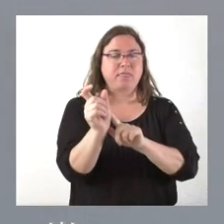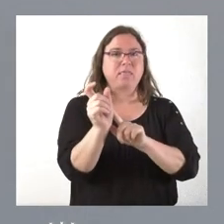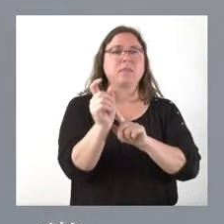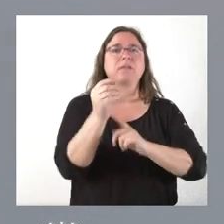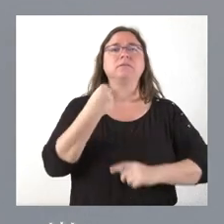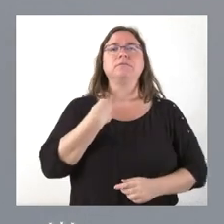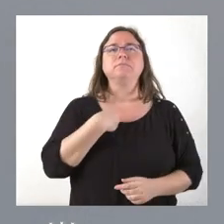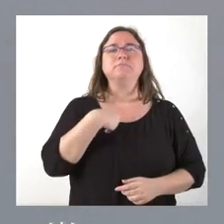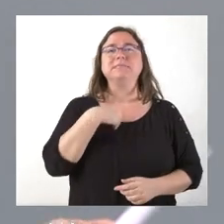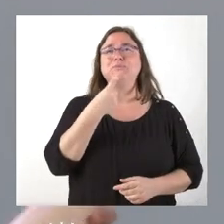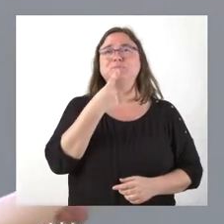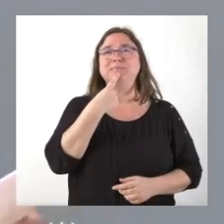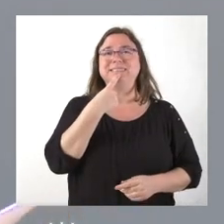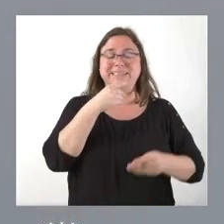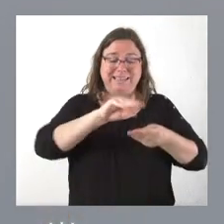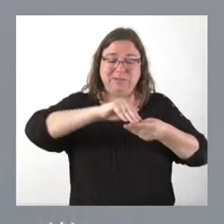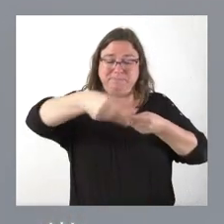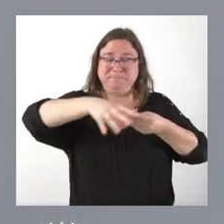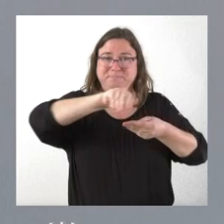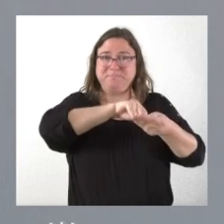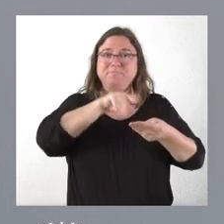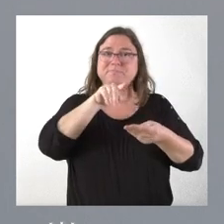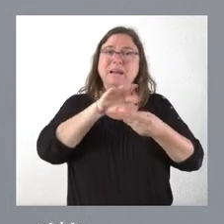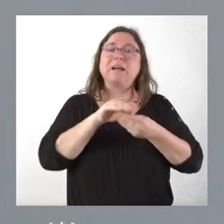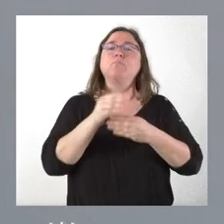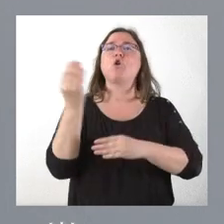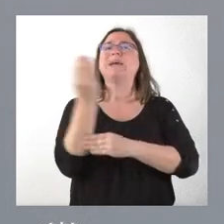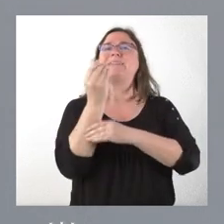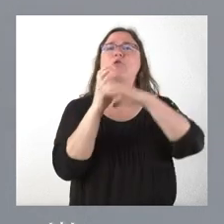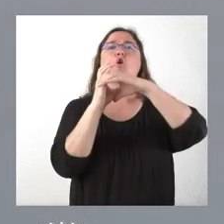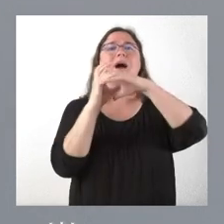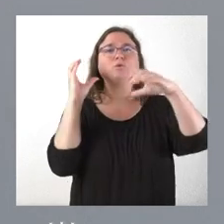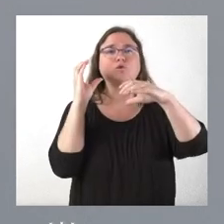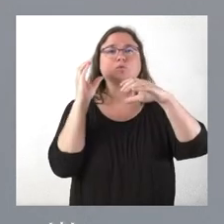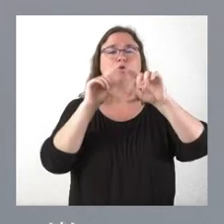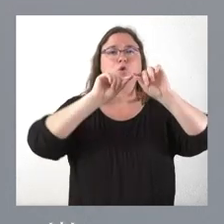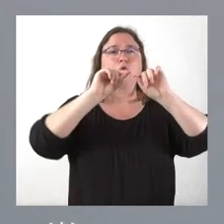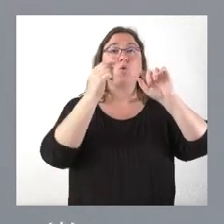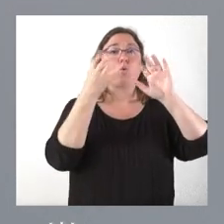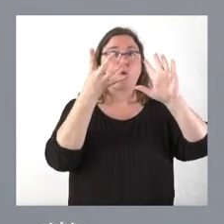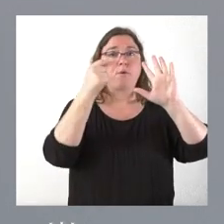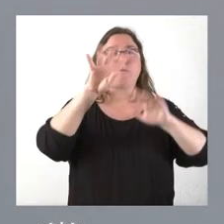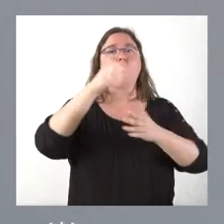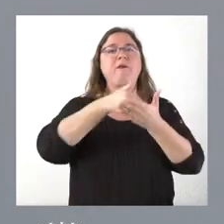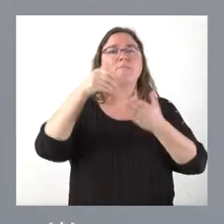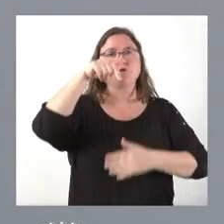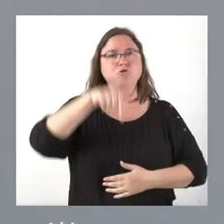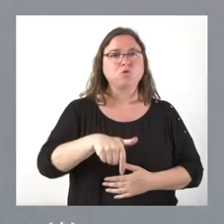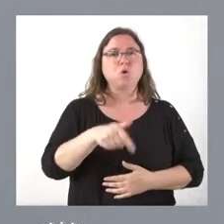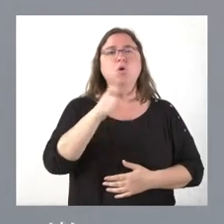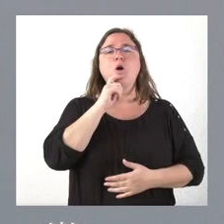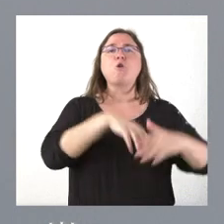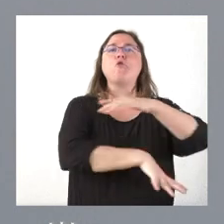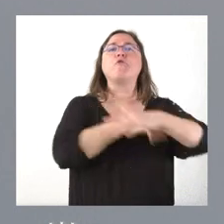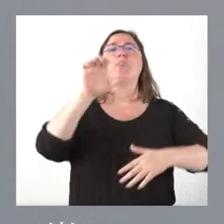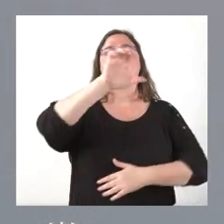les digo, estas partidas de estaciones de autobuses de 9,4 millones de euros de hoy son fondos